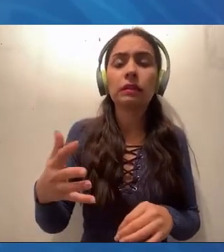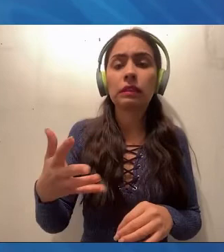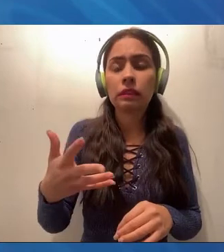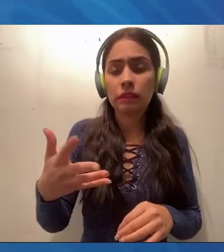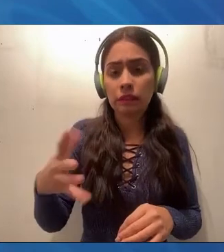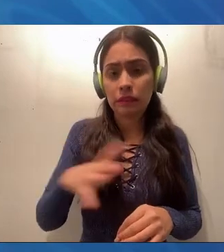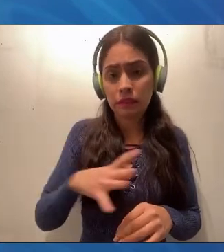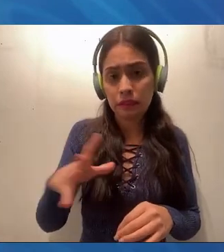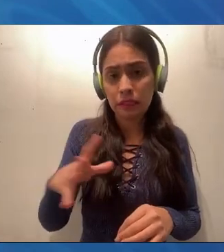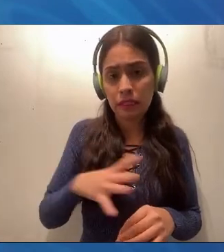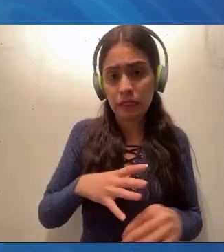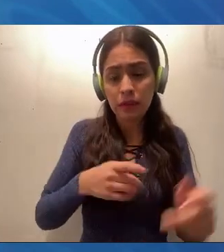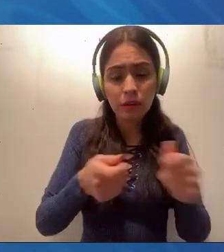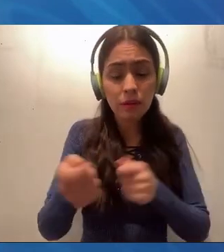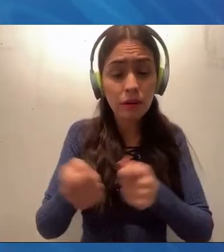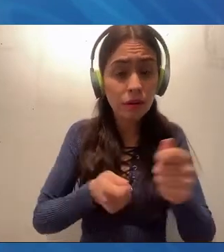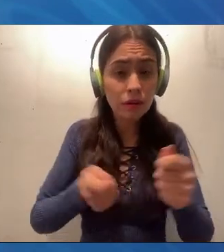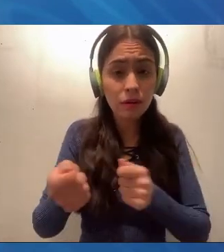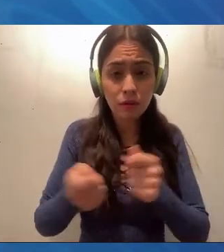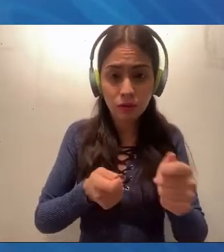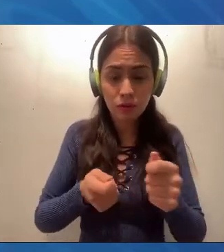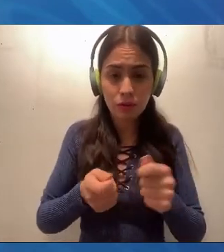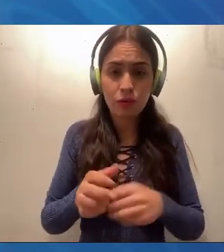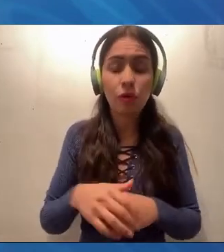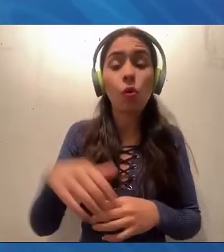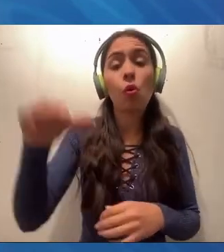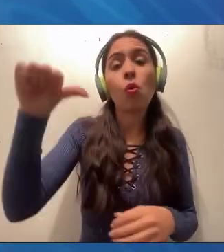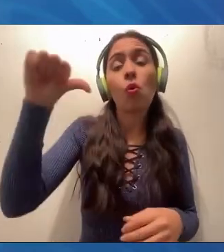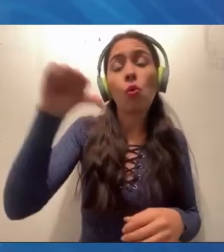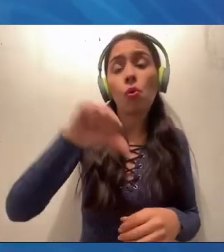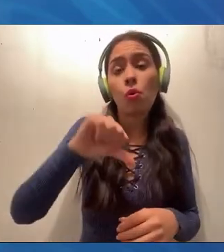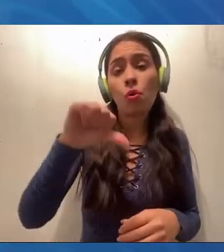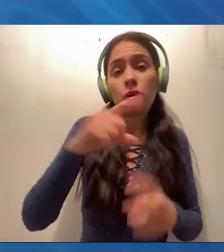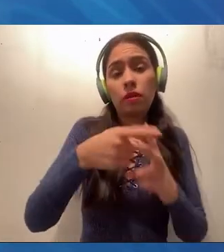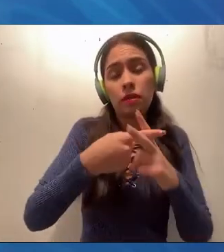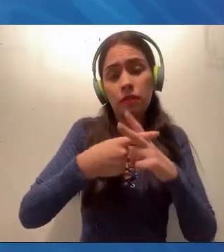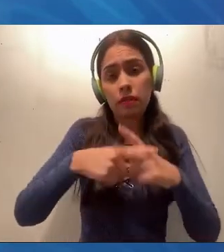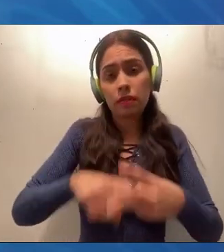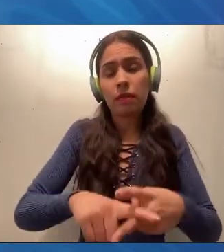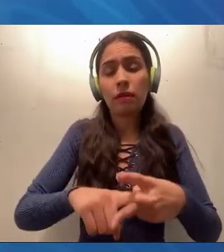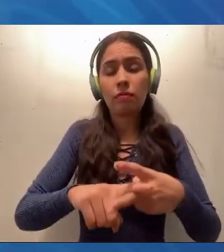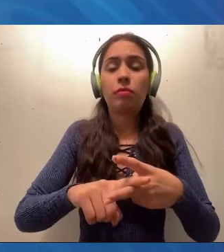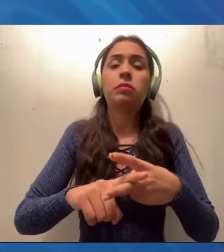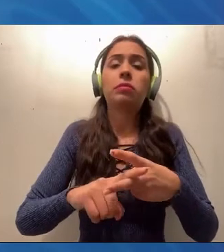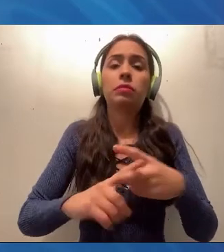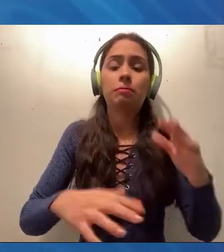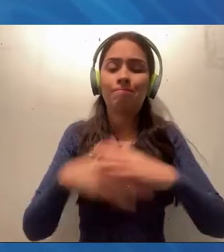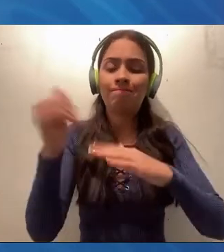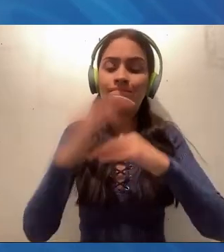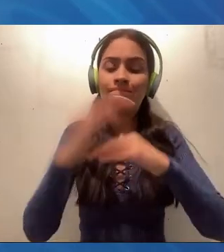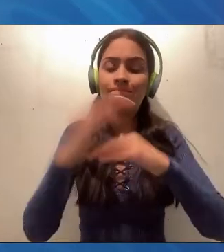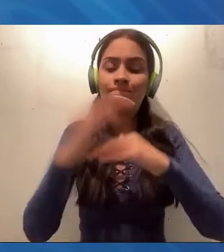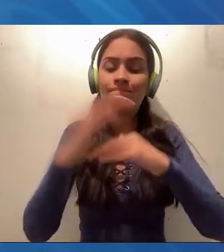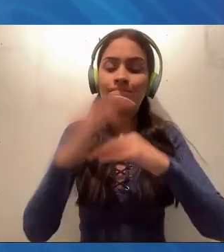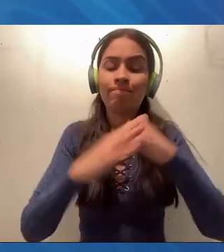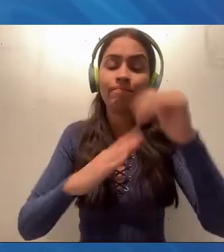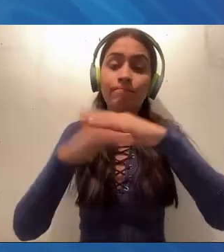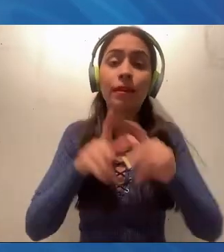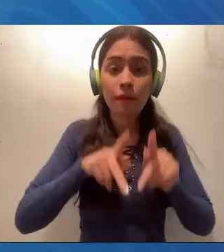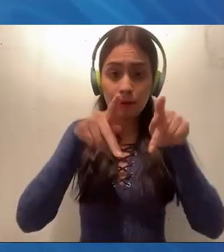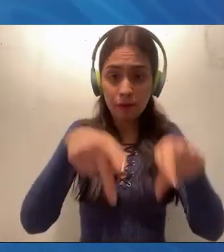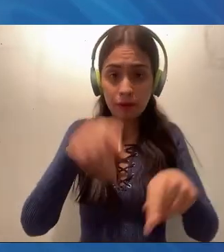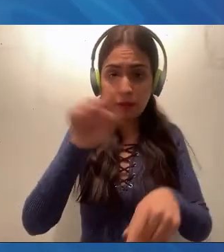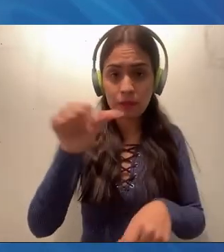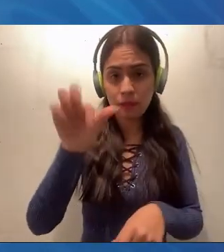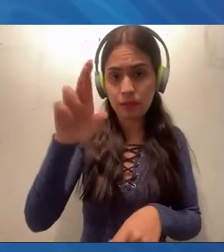iniciaremos a construir en el edificio del Puente Zaragoza. Ahí estaremos construyendo este centro de control y operaciones en el Puente